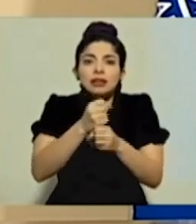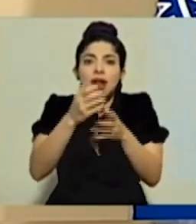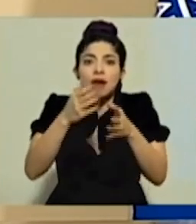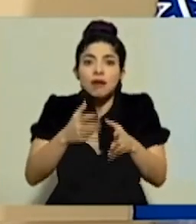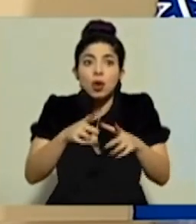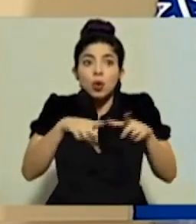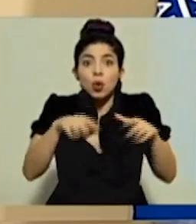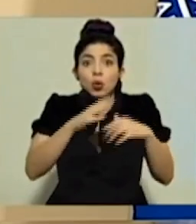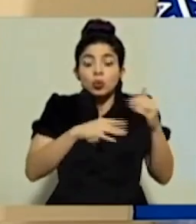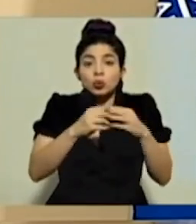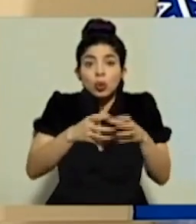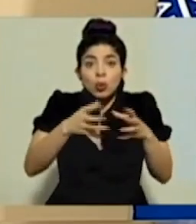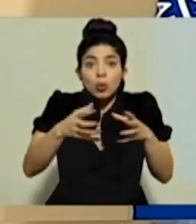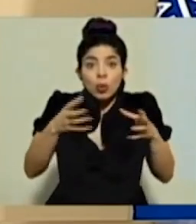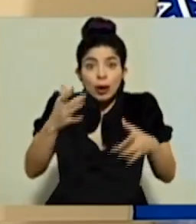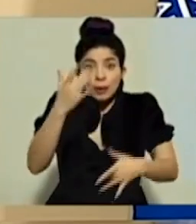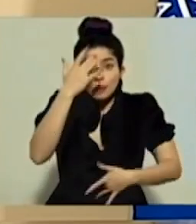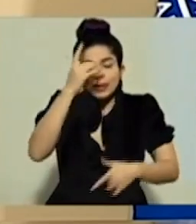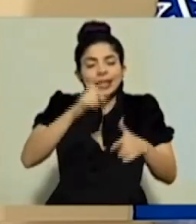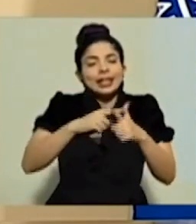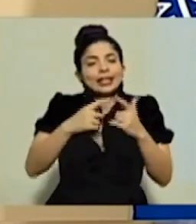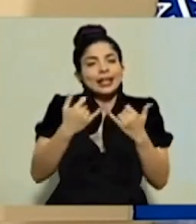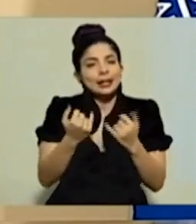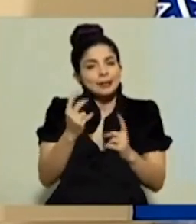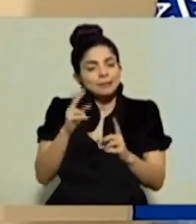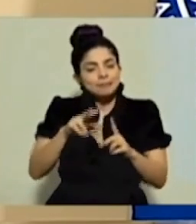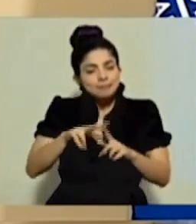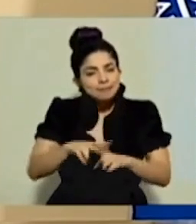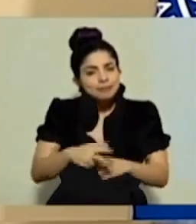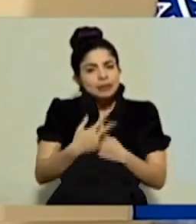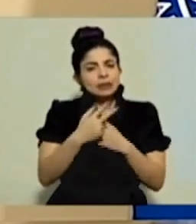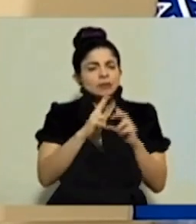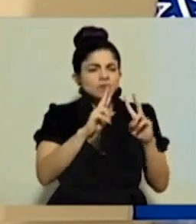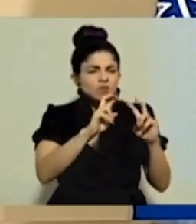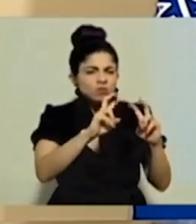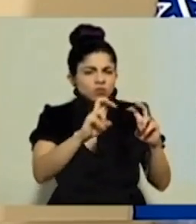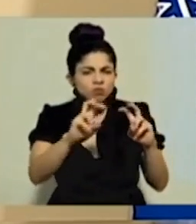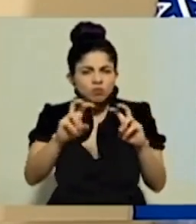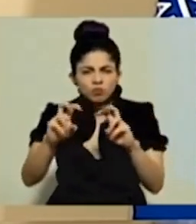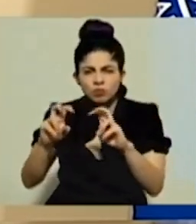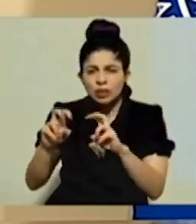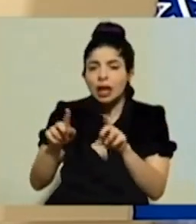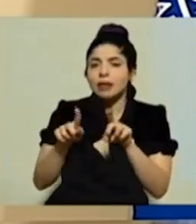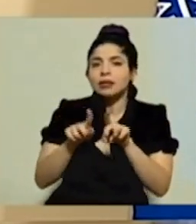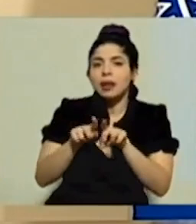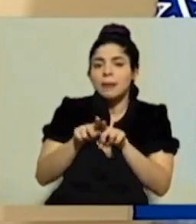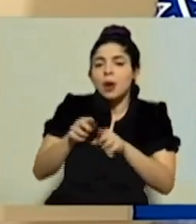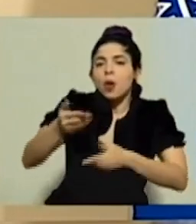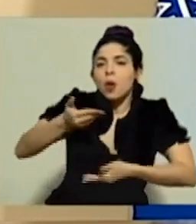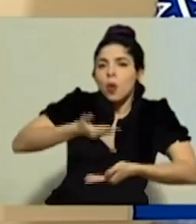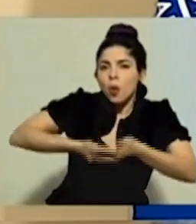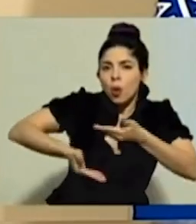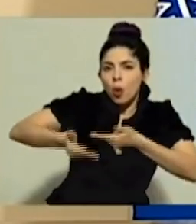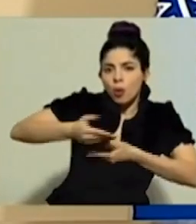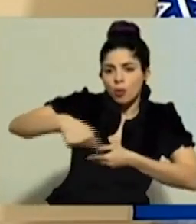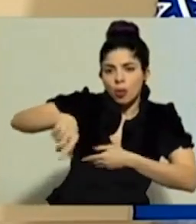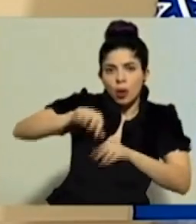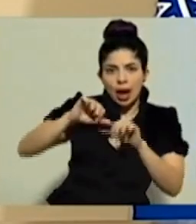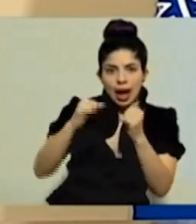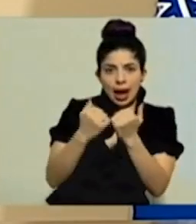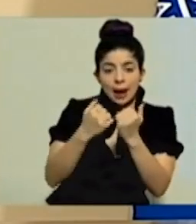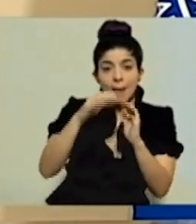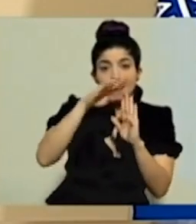de construcción, entonces iniciamos todo un proceso de inspecciones, pero sobre todo de colaboración con el sector. El